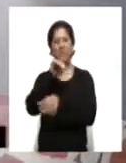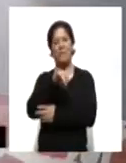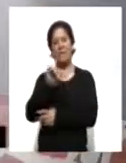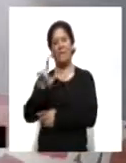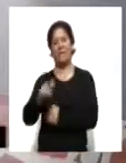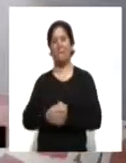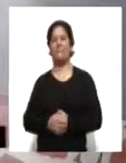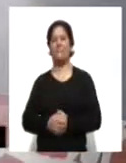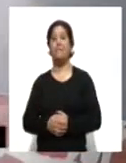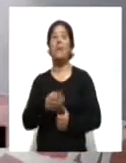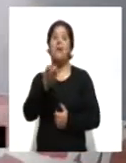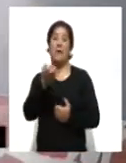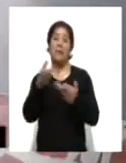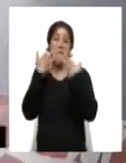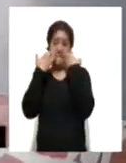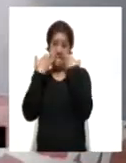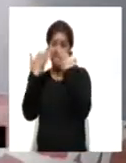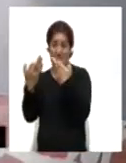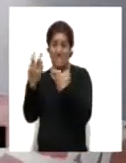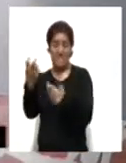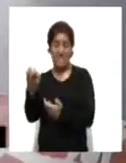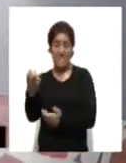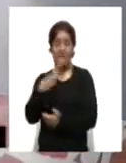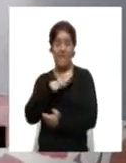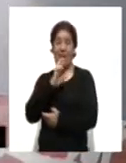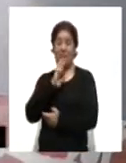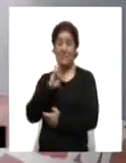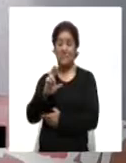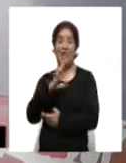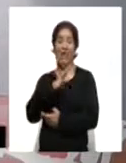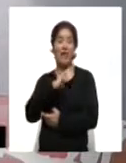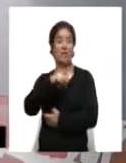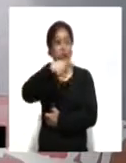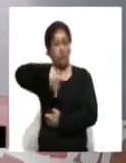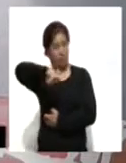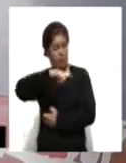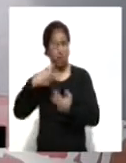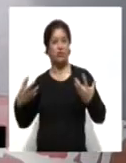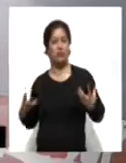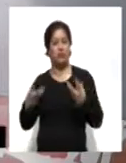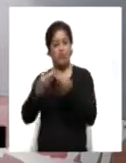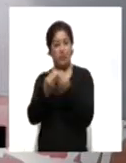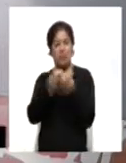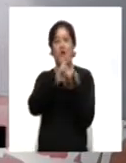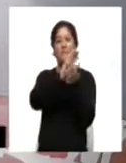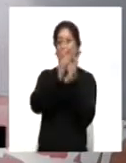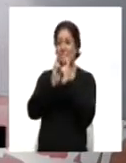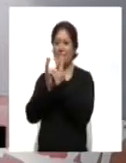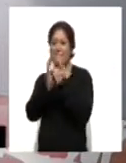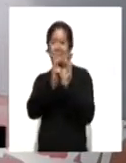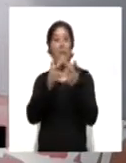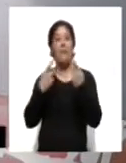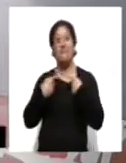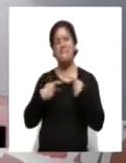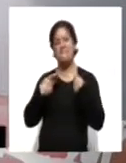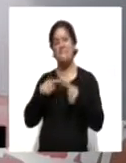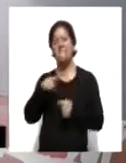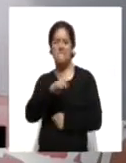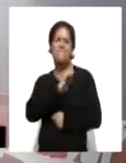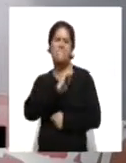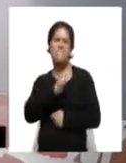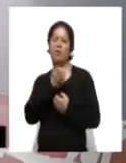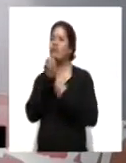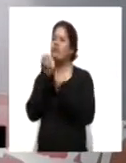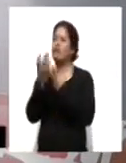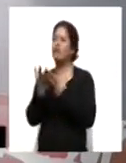Pues ahí lo puede ver los resultados que pueden entregar si nos unimos como vecinos, como seres humanos, se pueden entregar